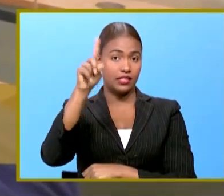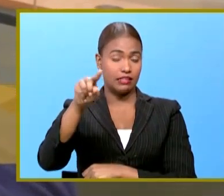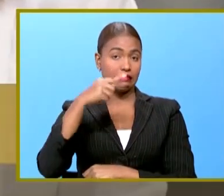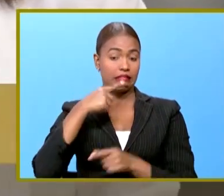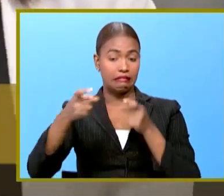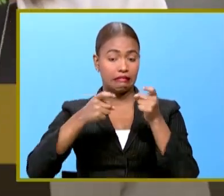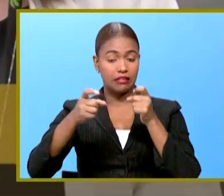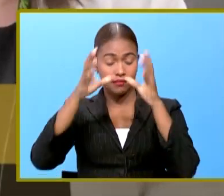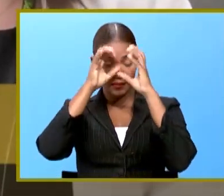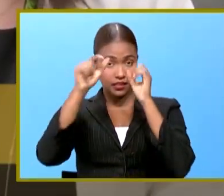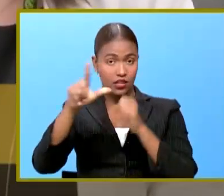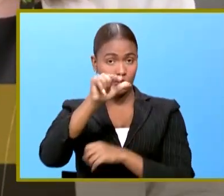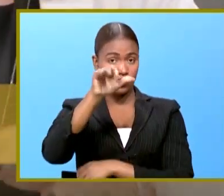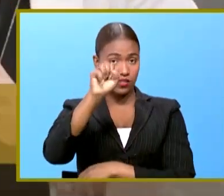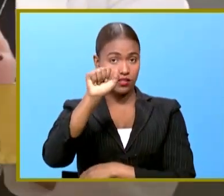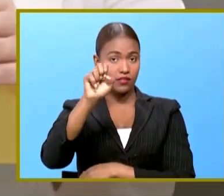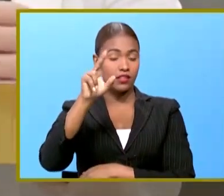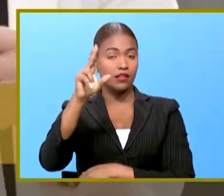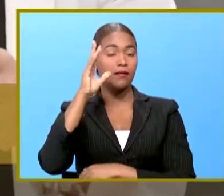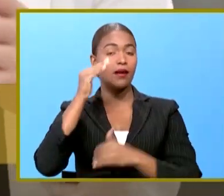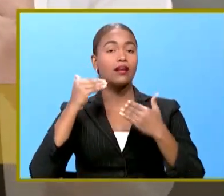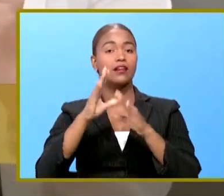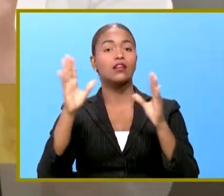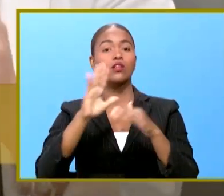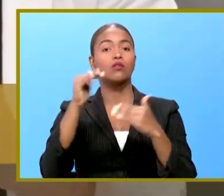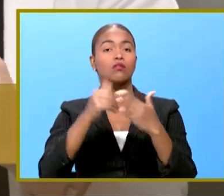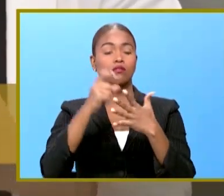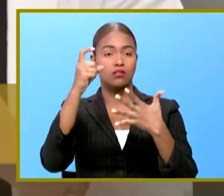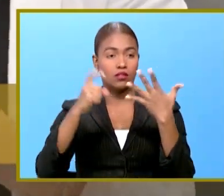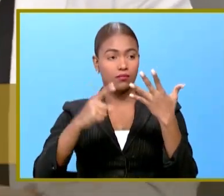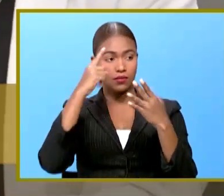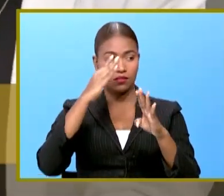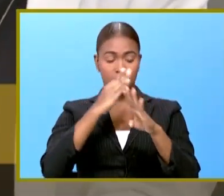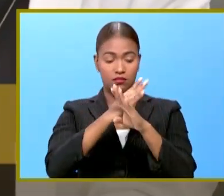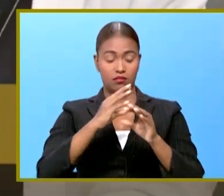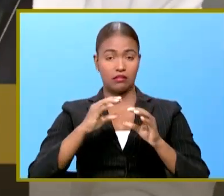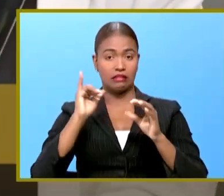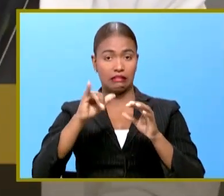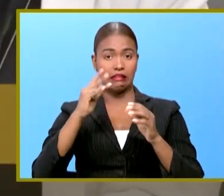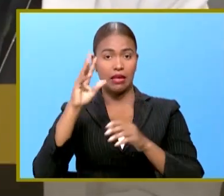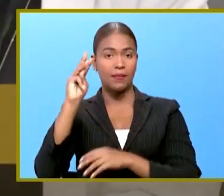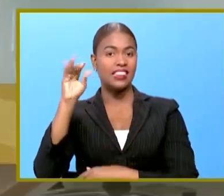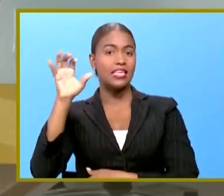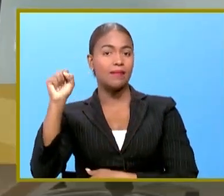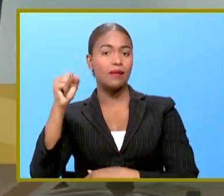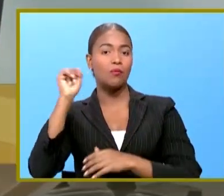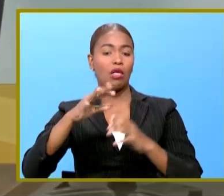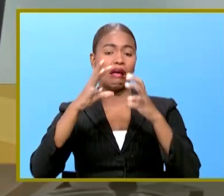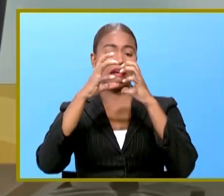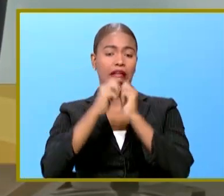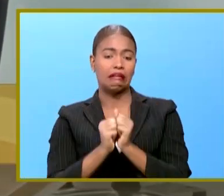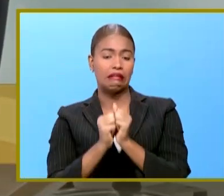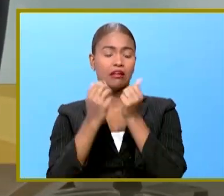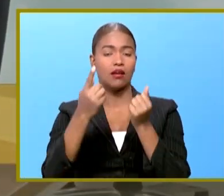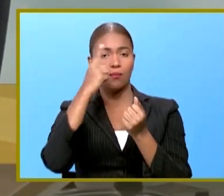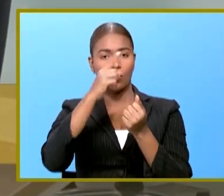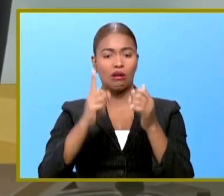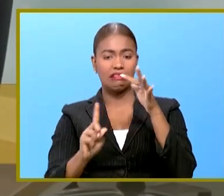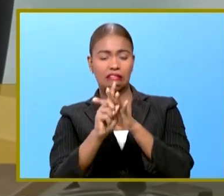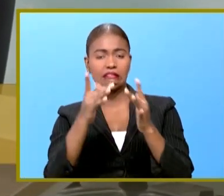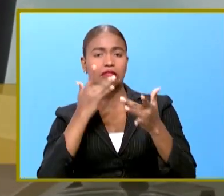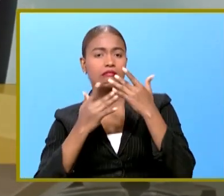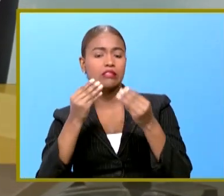gestión del presidente Luis Abinader se hará todo lo necesario para impedir las MIPIMES colapsen a causa de los estragos